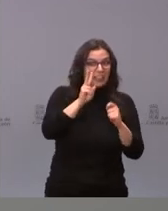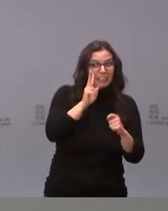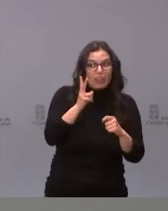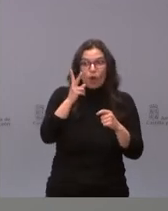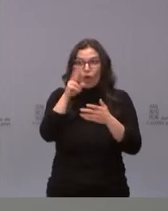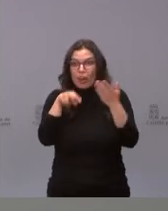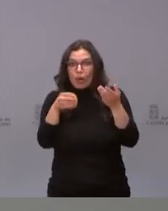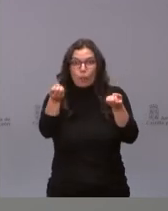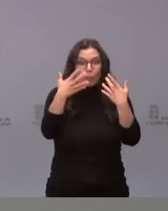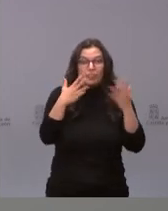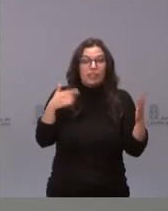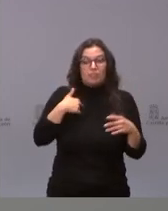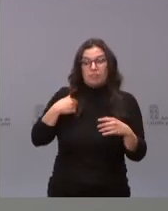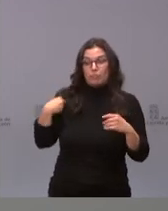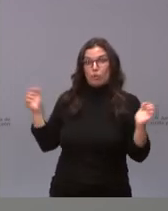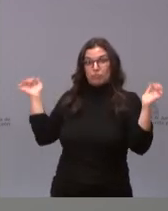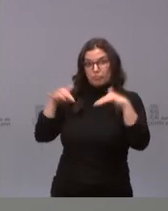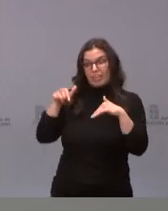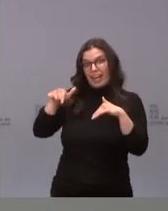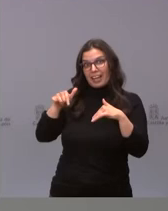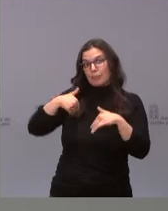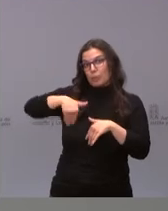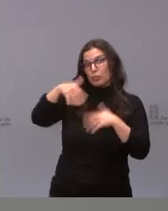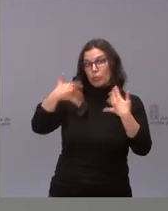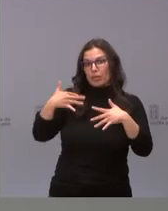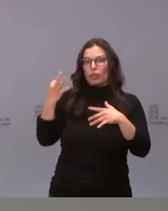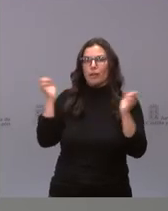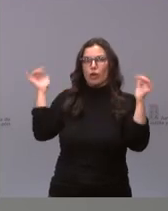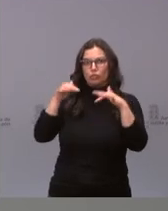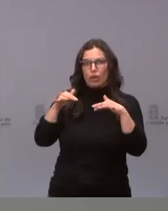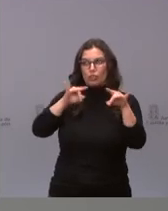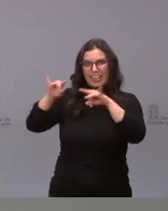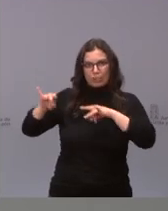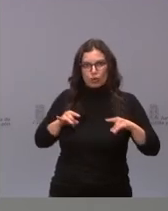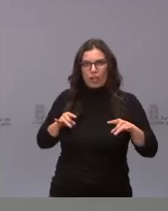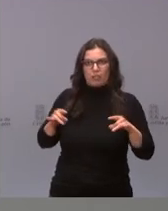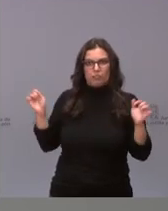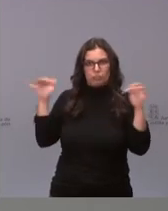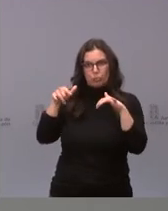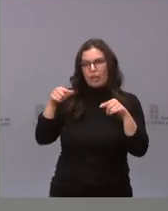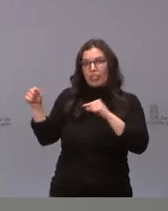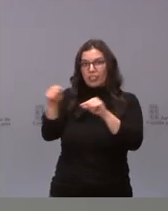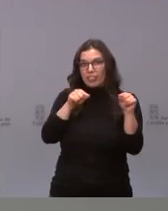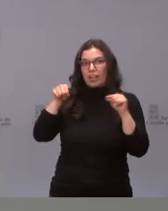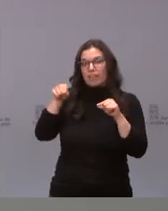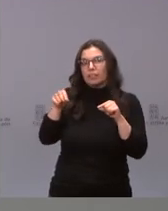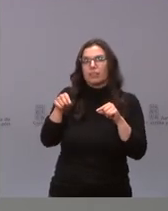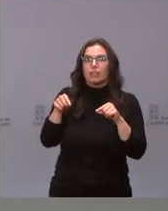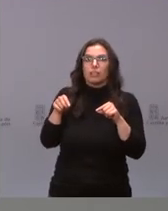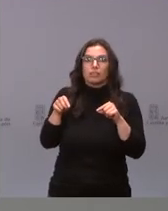Desde luego en un consejo intraterritorial, que es donde yo creo que el próximo miércoles tenemos que debatir este tema, pues no tengo